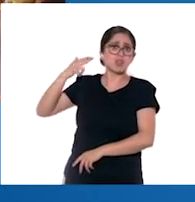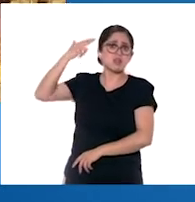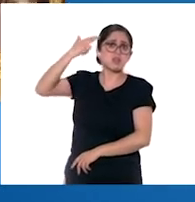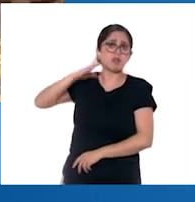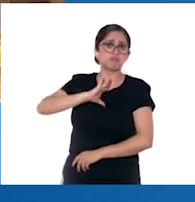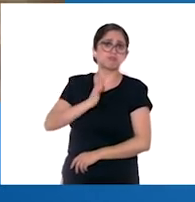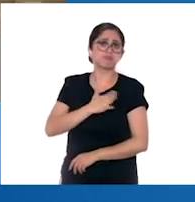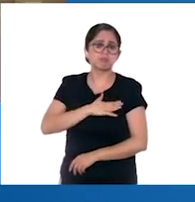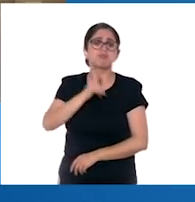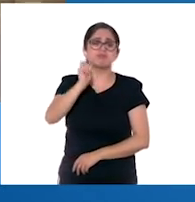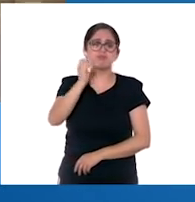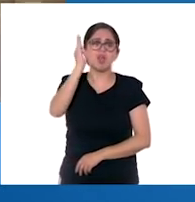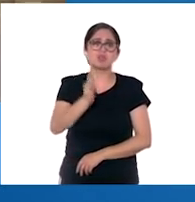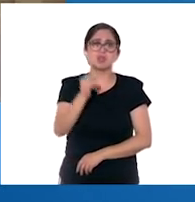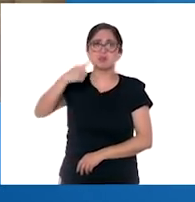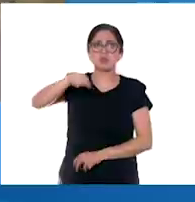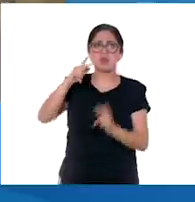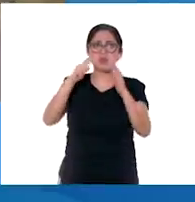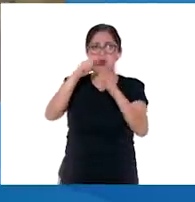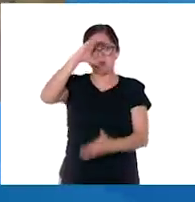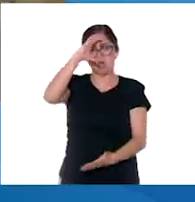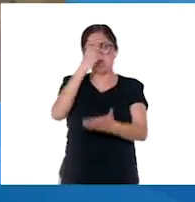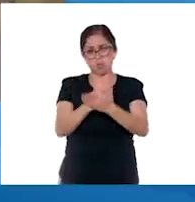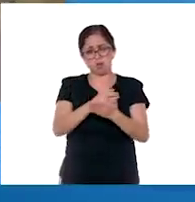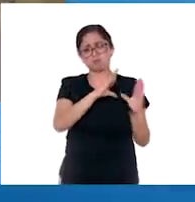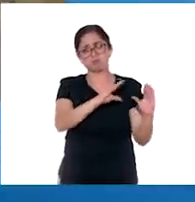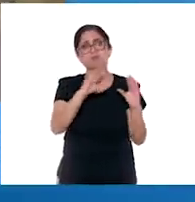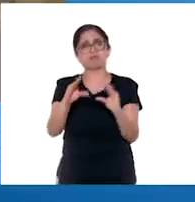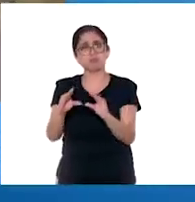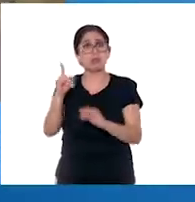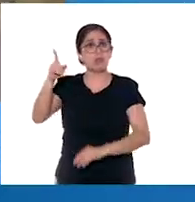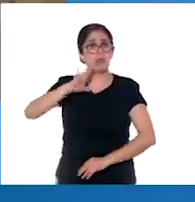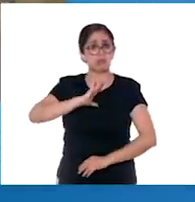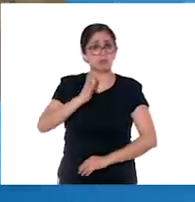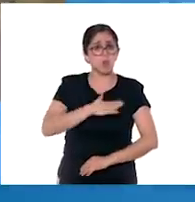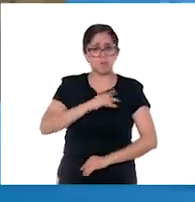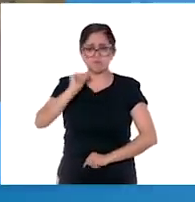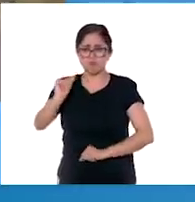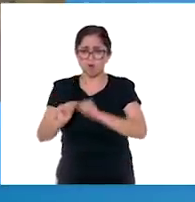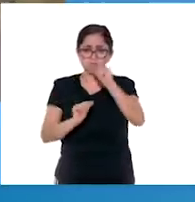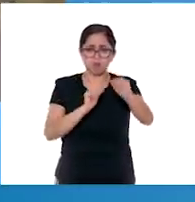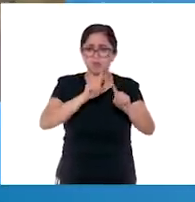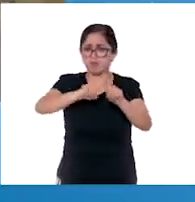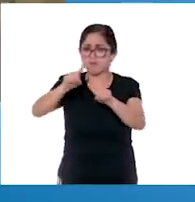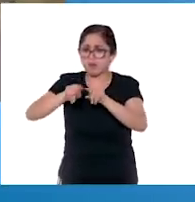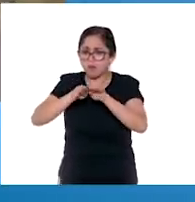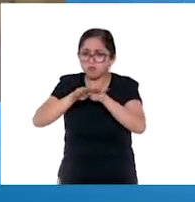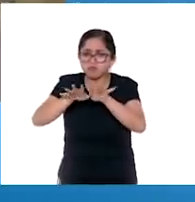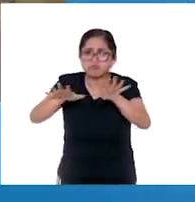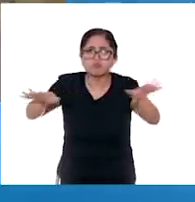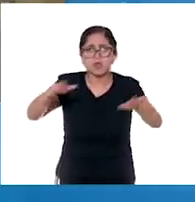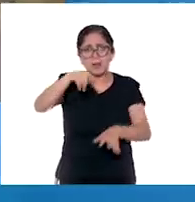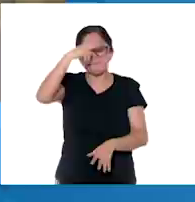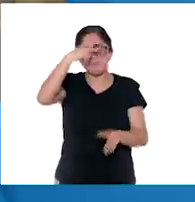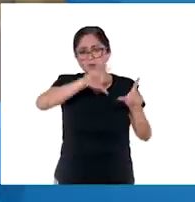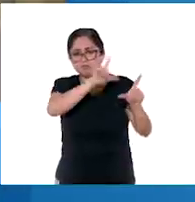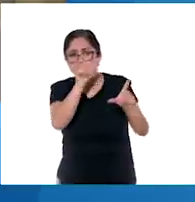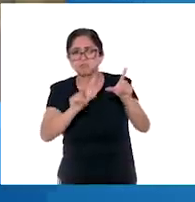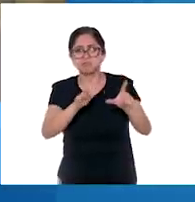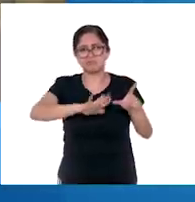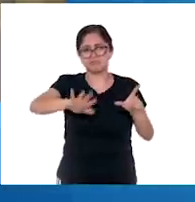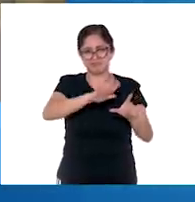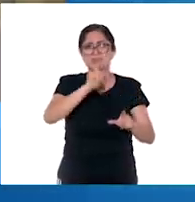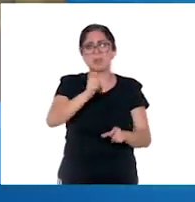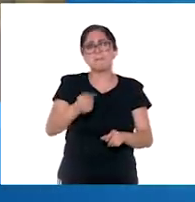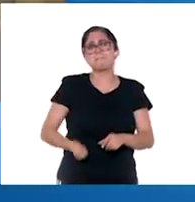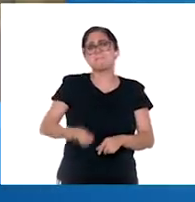proceso de evangelización. Con el paso de los años, los españoles fueron conquistando los pueblos restantes a lo largo de todo el territorio. Se estableció